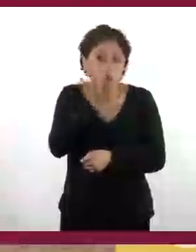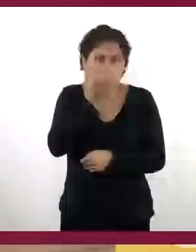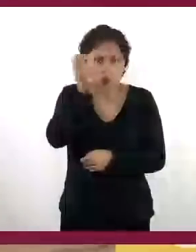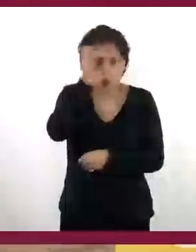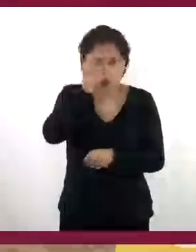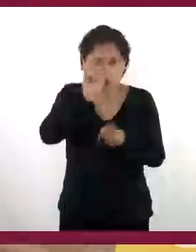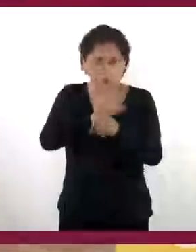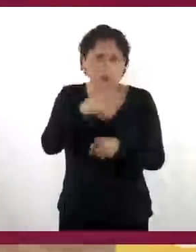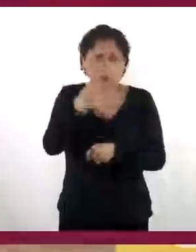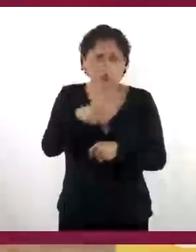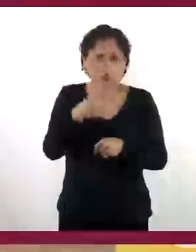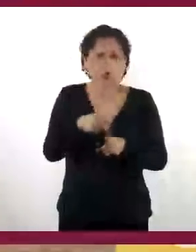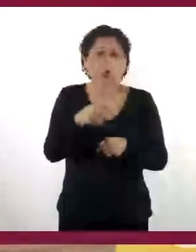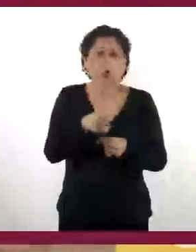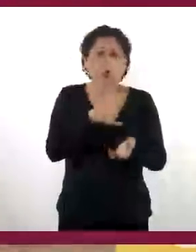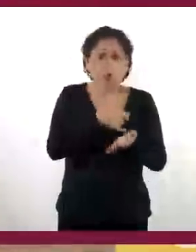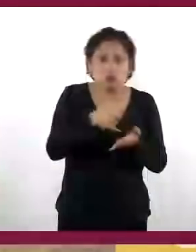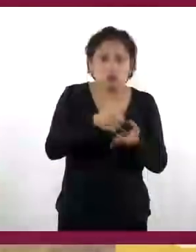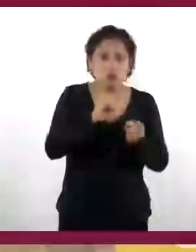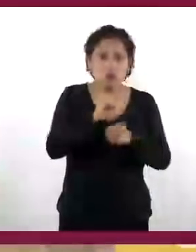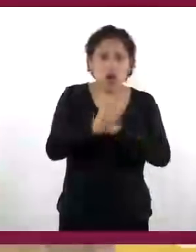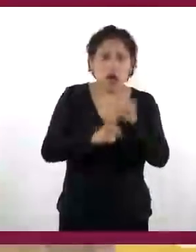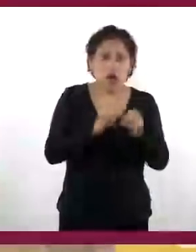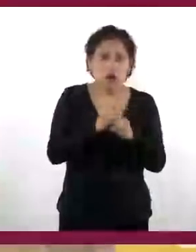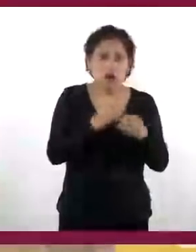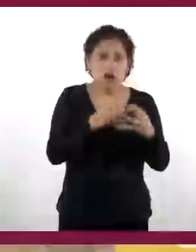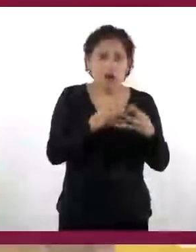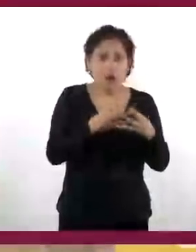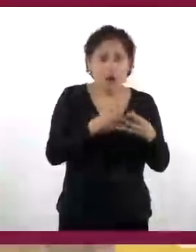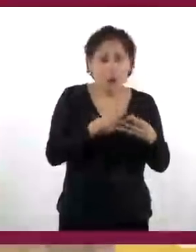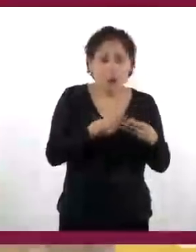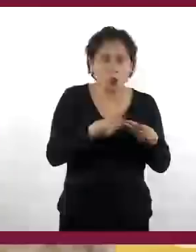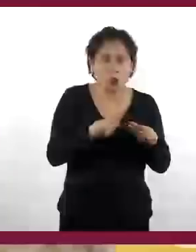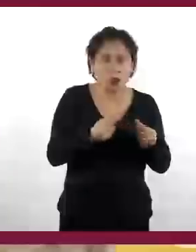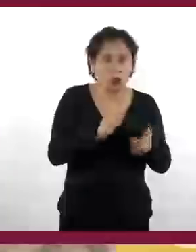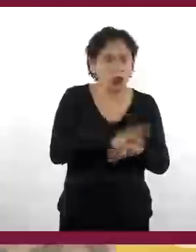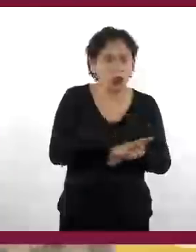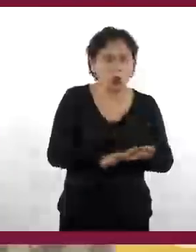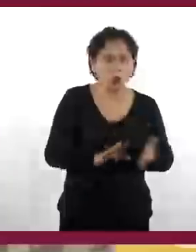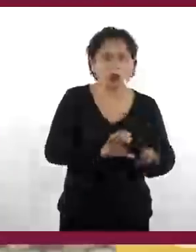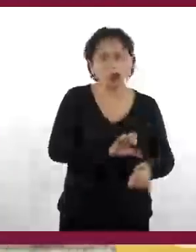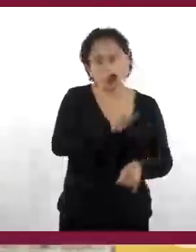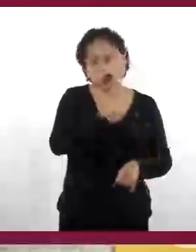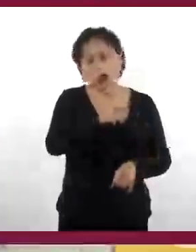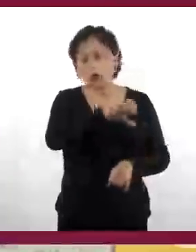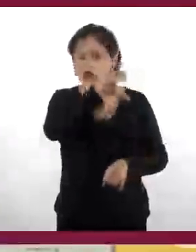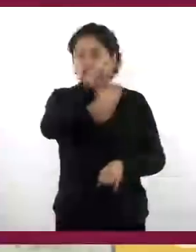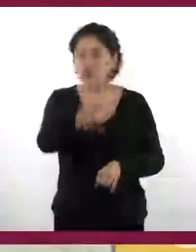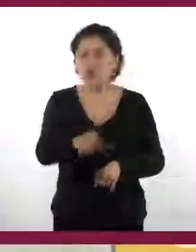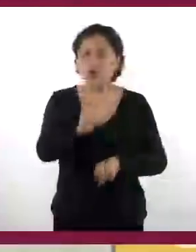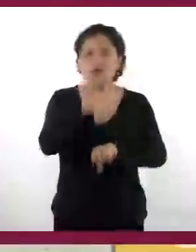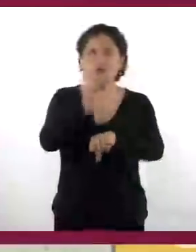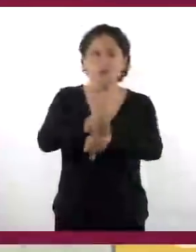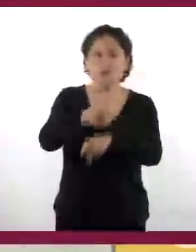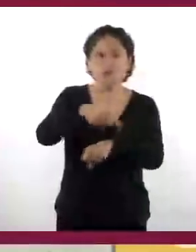la casa se agotaban en ese punto, establecían su ruta, seguían en el camino a ocupar otro paraje.